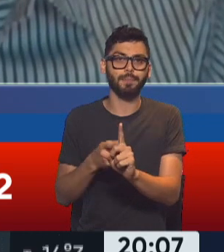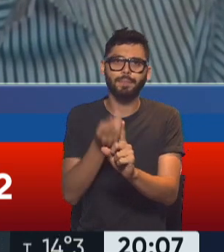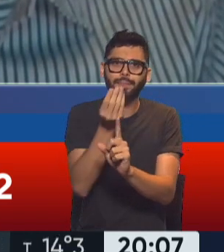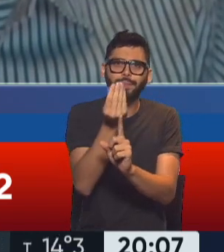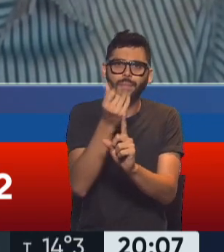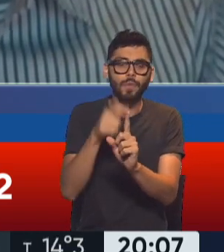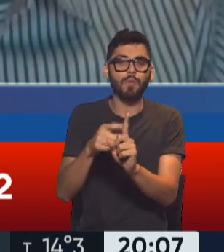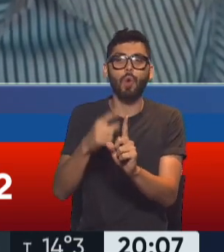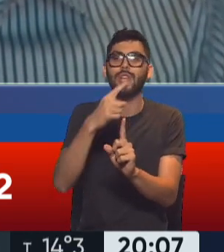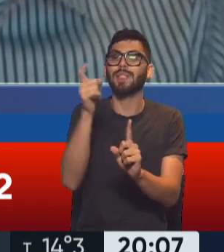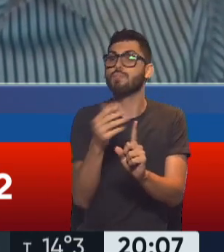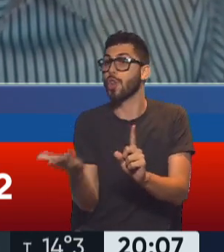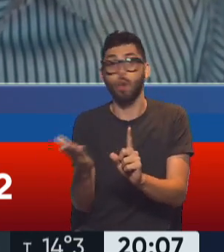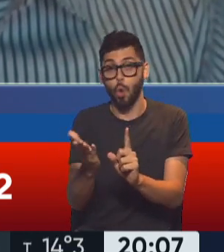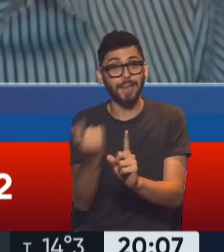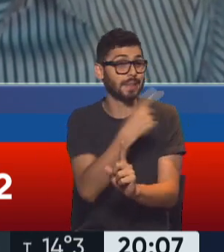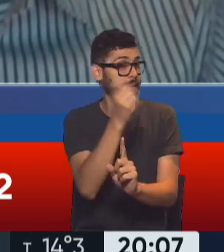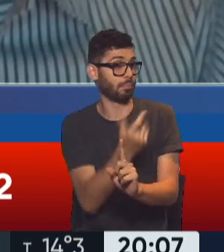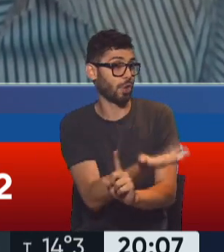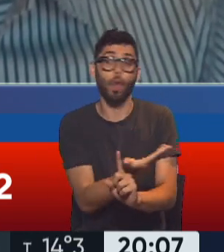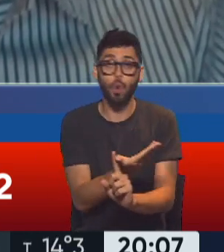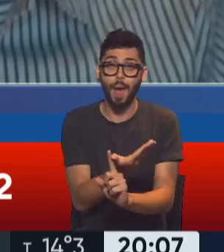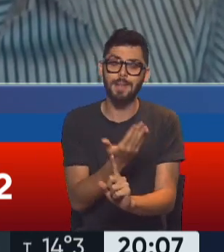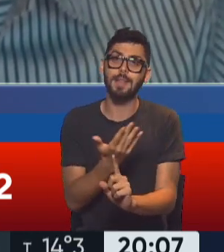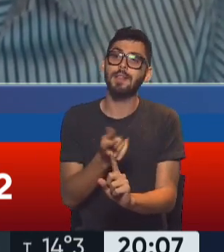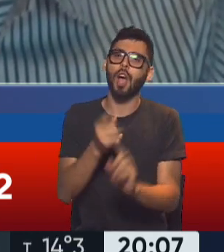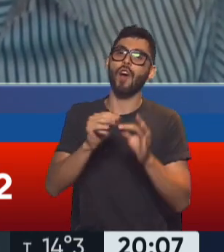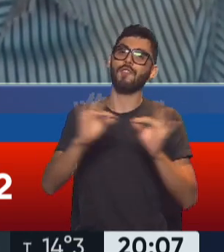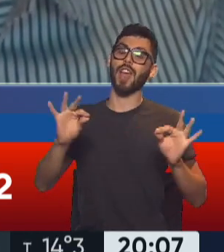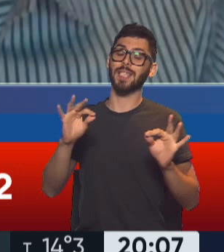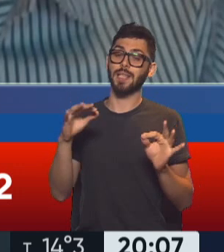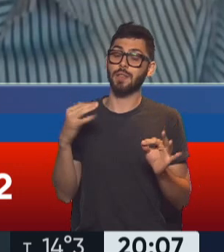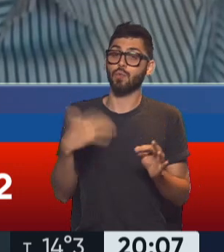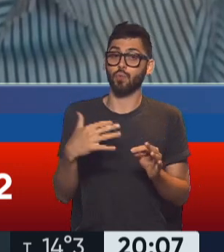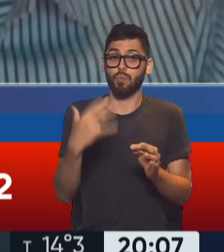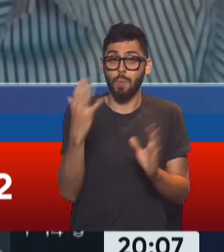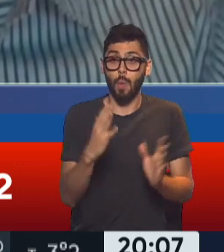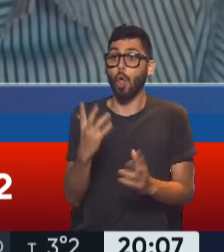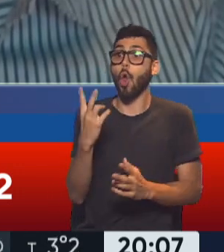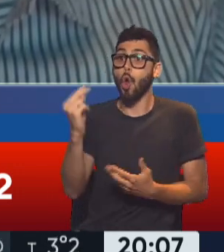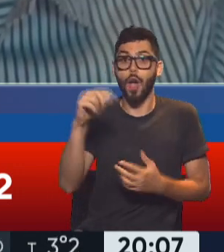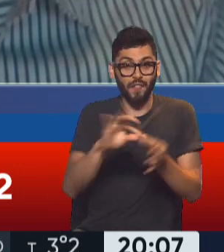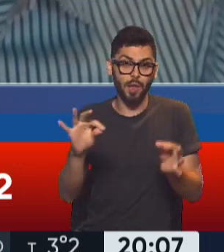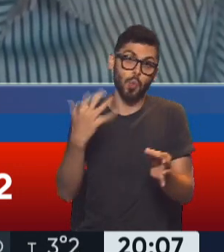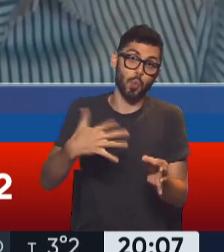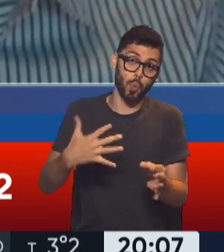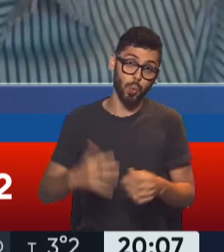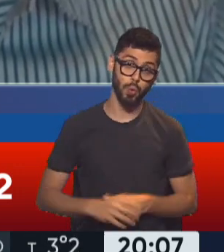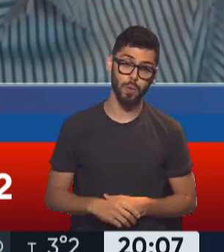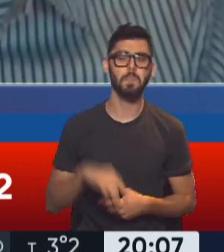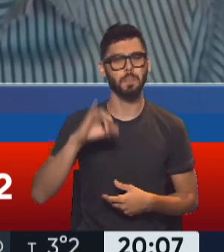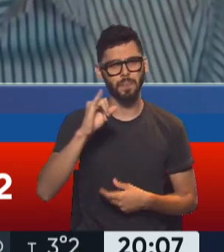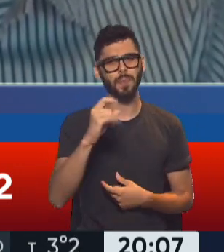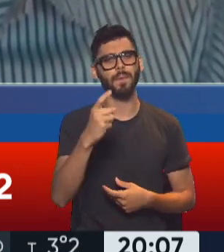100% con ninguno. De hecho, me parece que es una de las frases más fuertes que se dieron desde el rechazo del presupuesto. Sí,